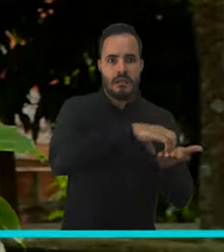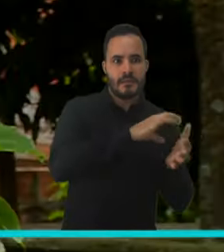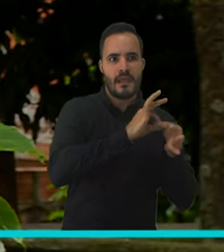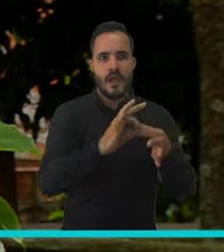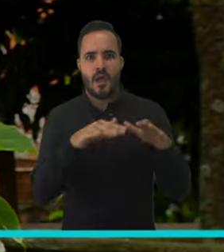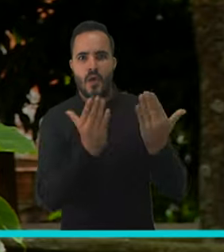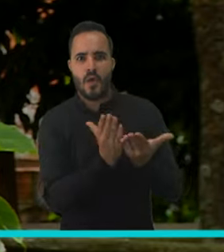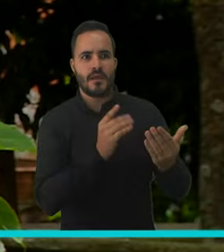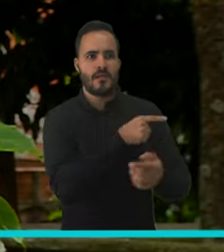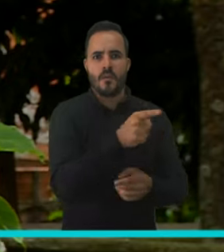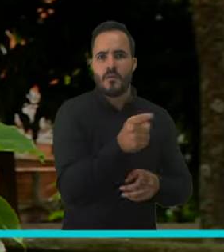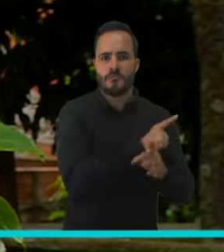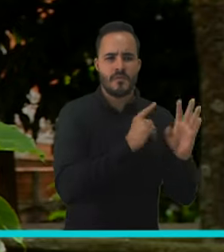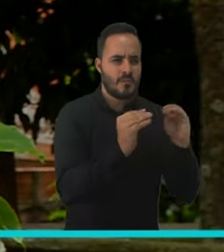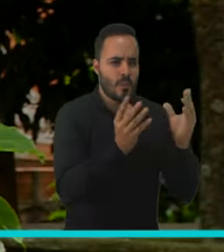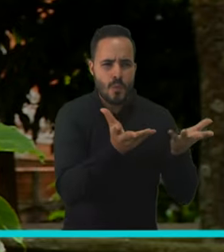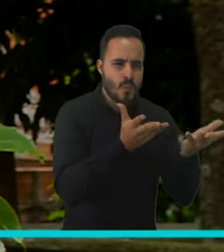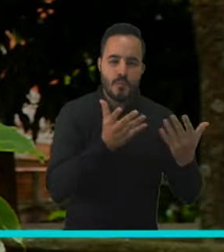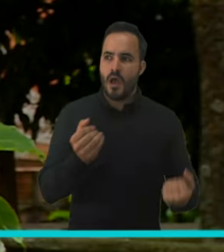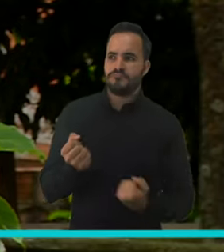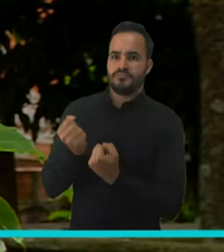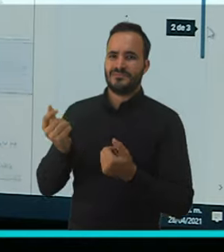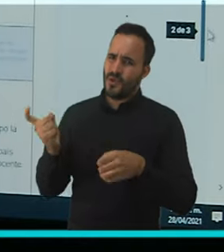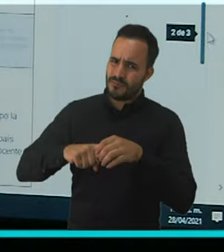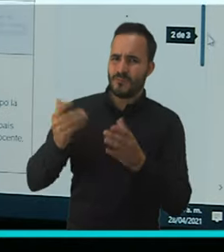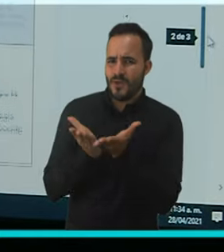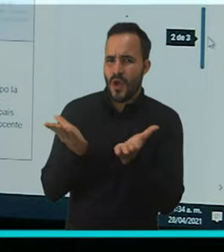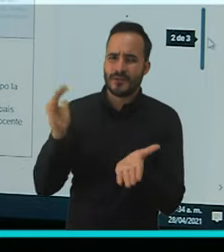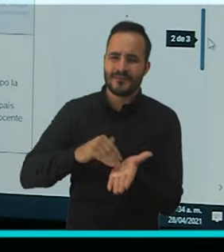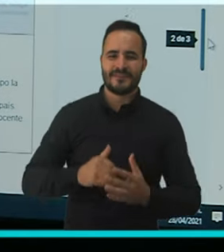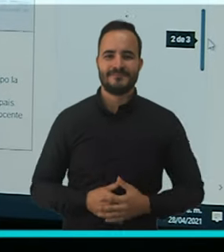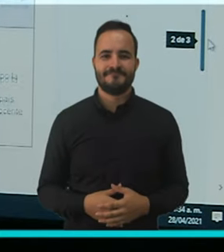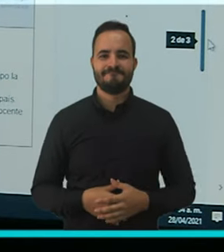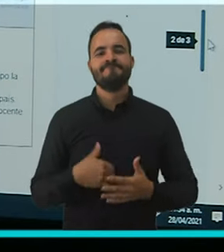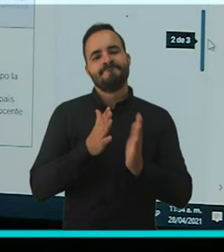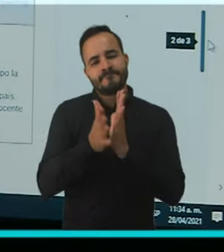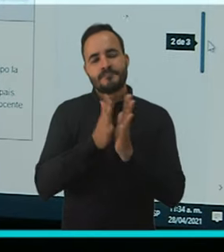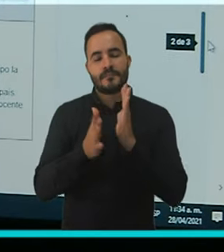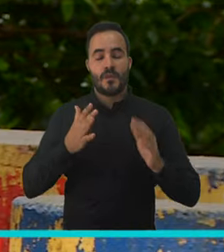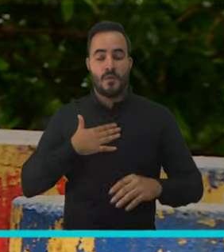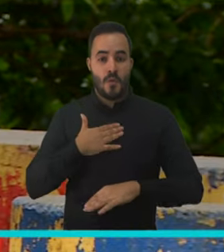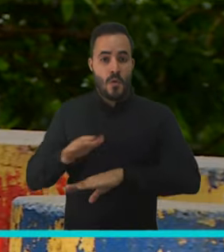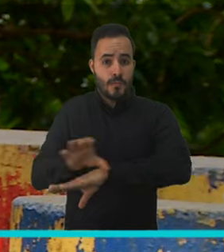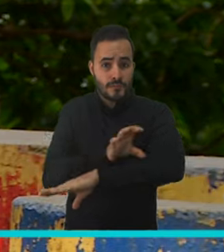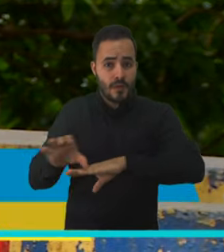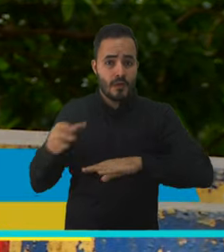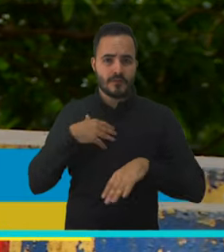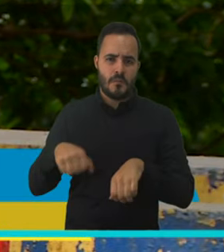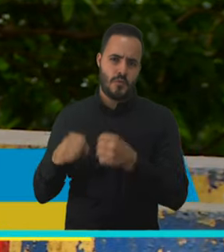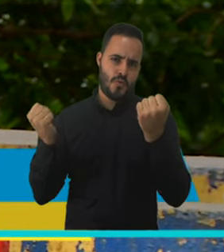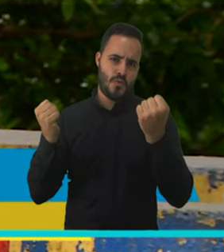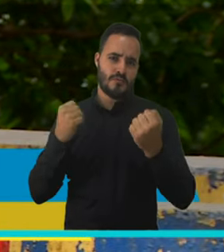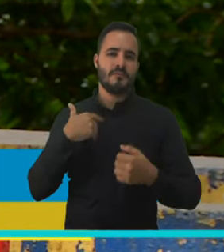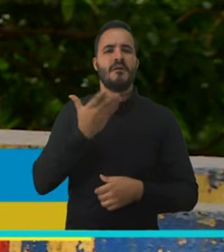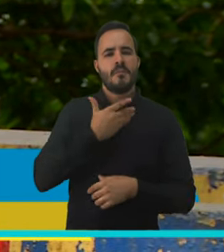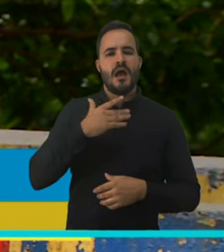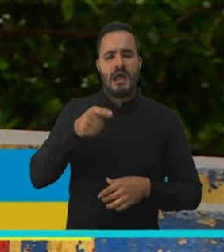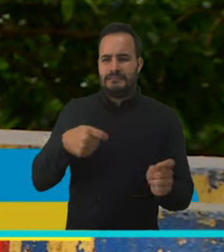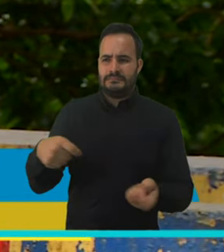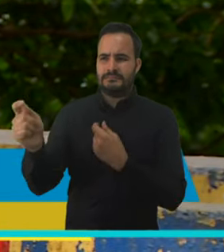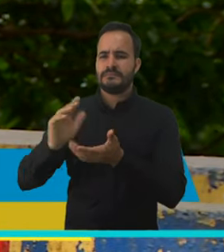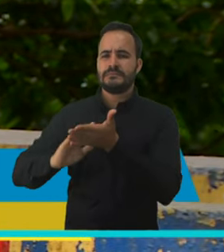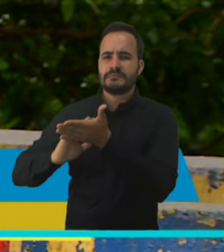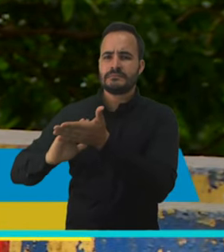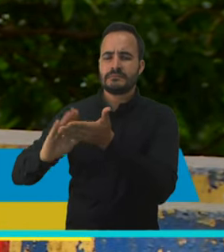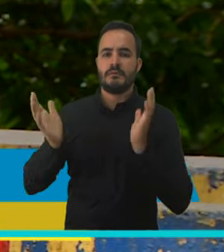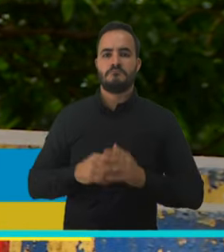mamá toda la posibilidad de que Juan Diego pudiera terminar de estudiar. Yo tenía un computador que el computador se dañó, entonces mi